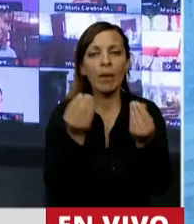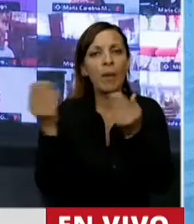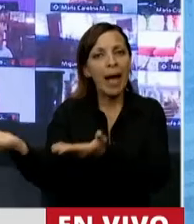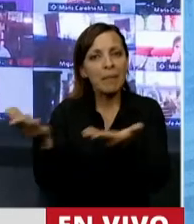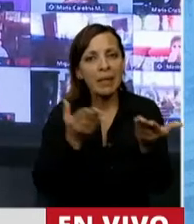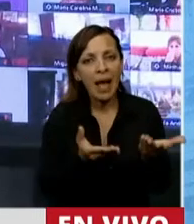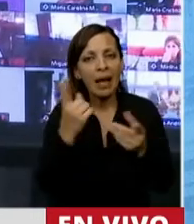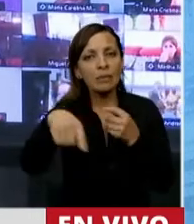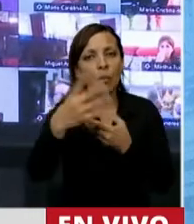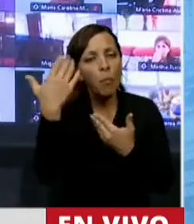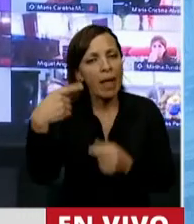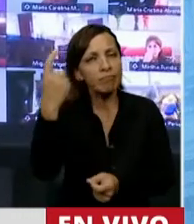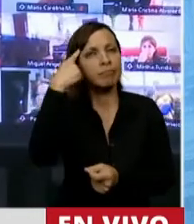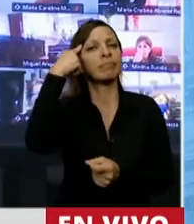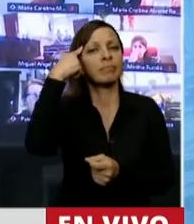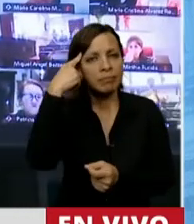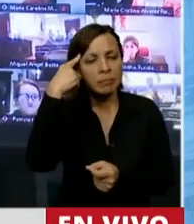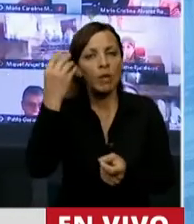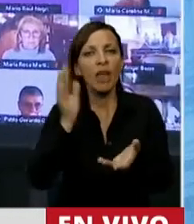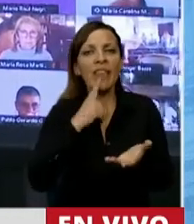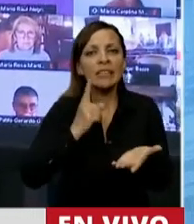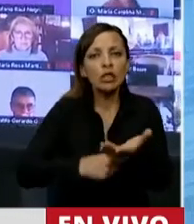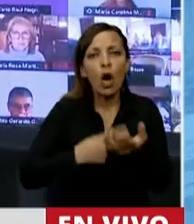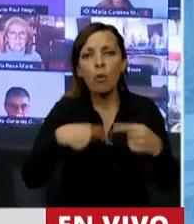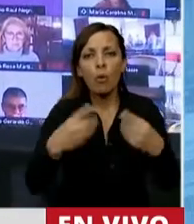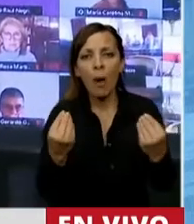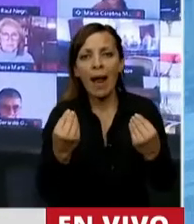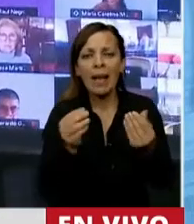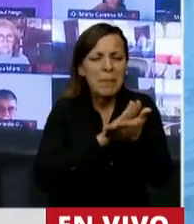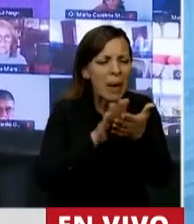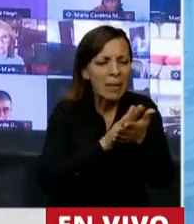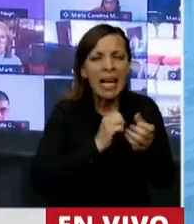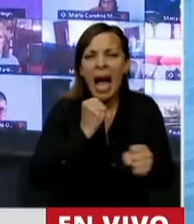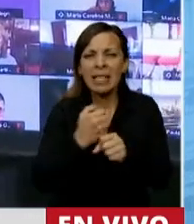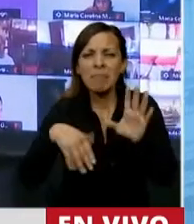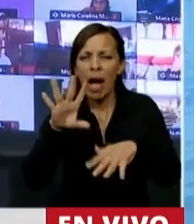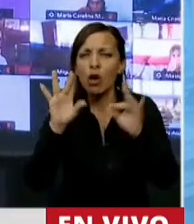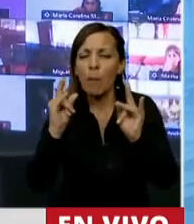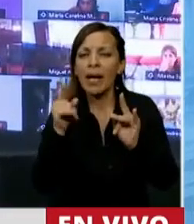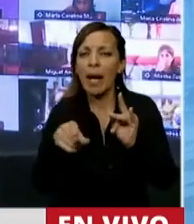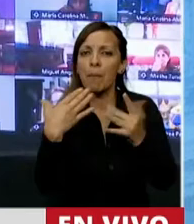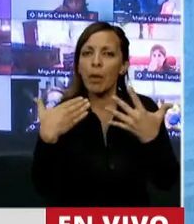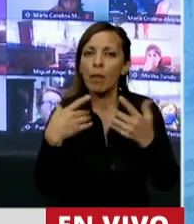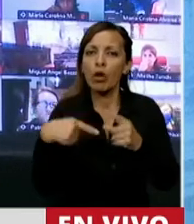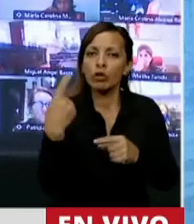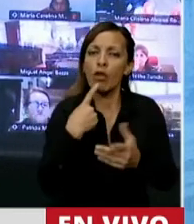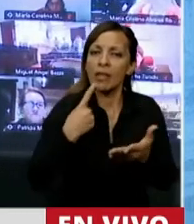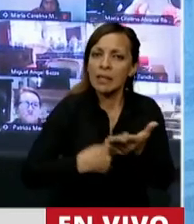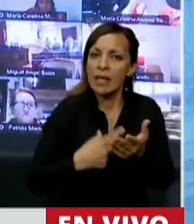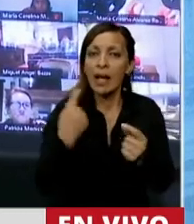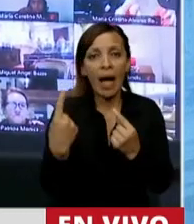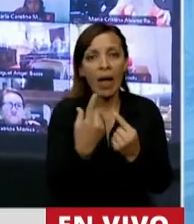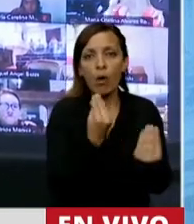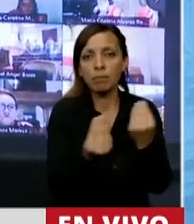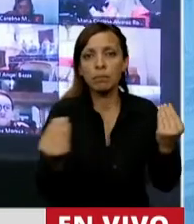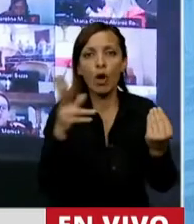invitar a incorporar esa conciencia sobre qué decisiones, desde las más pequeñas hasta las más estructurales, podemos tomar cada una y cada uno de su